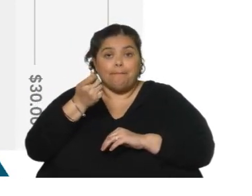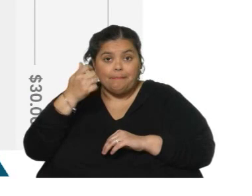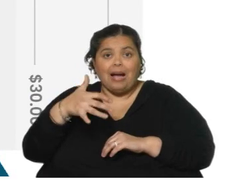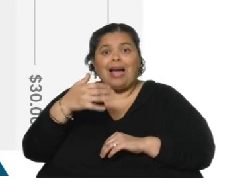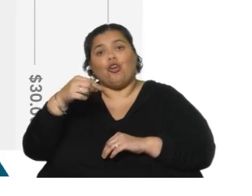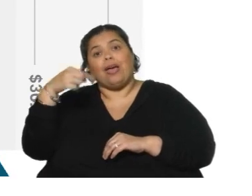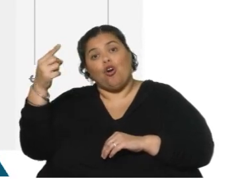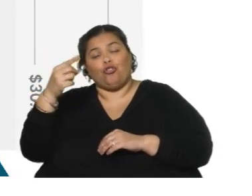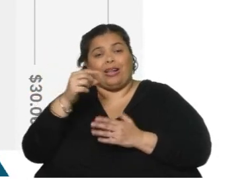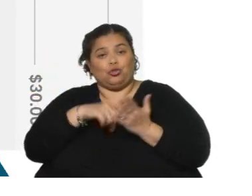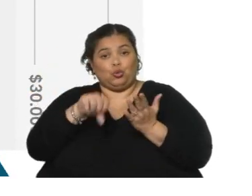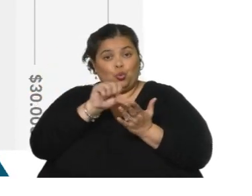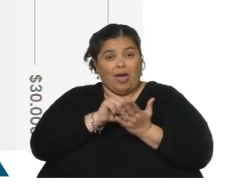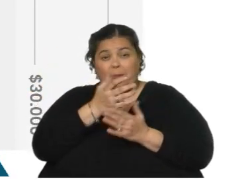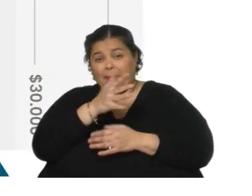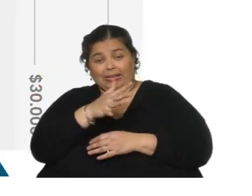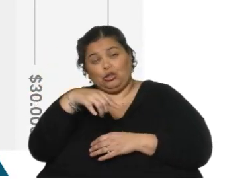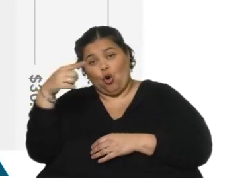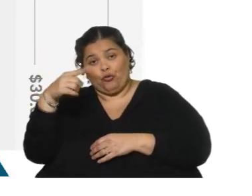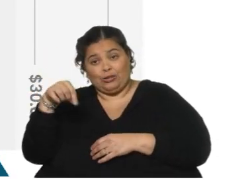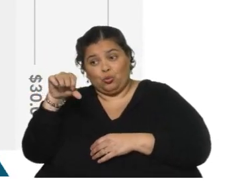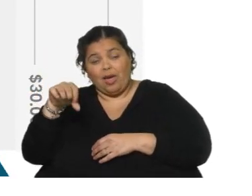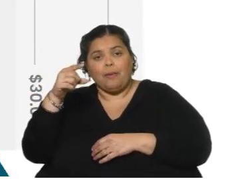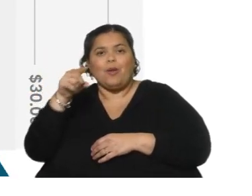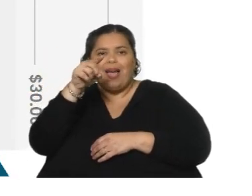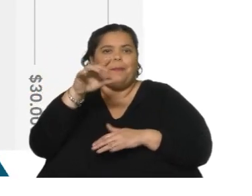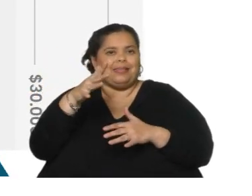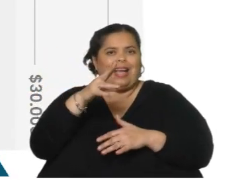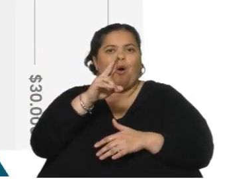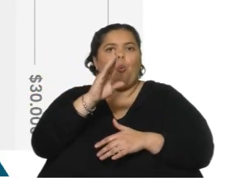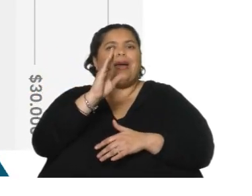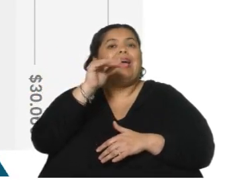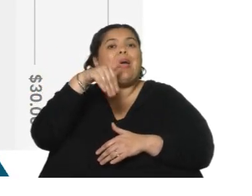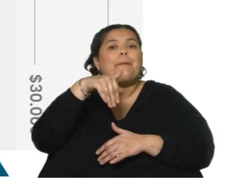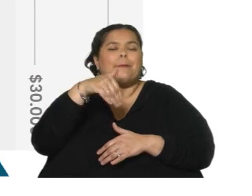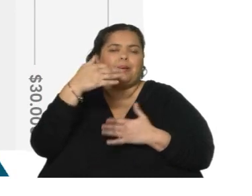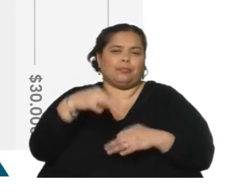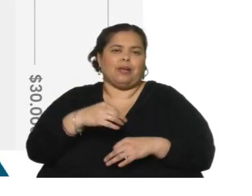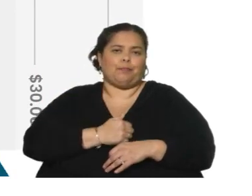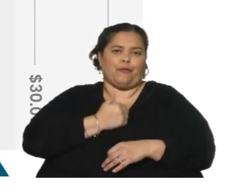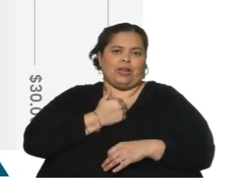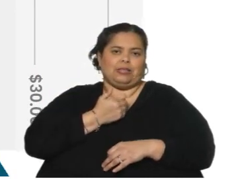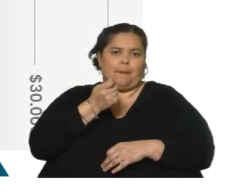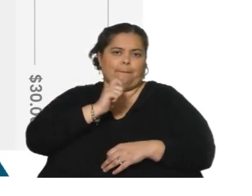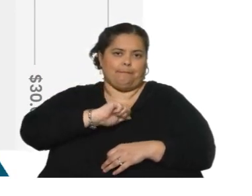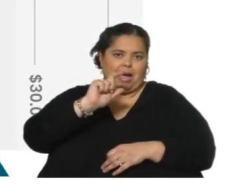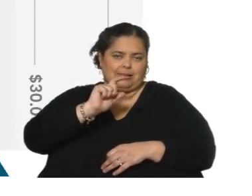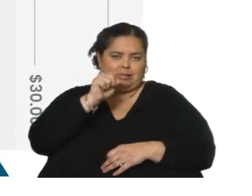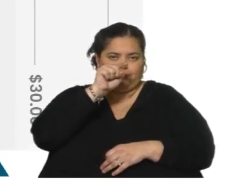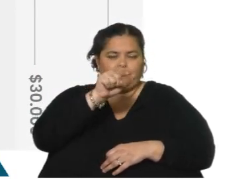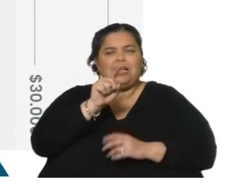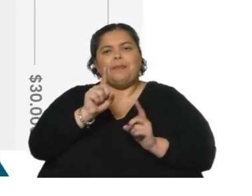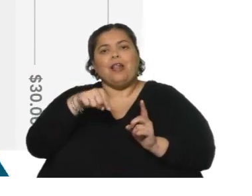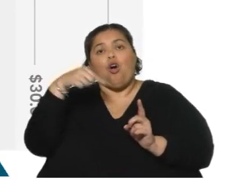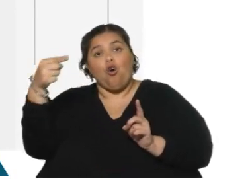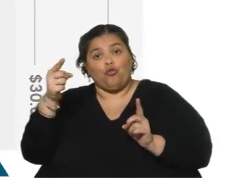posición en el mapa medianamente similares. Hay un efecto que se llama UPM, indudablemente, ¿verdad? naturalmente. Bueno, hay otros puntos llamativos. Ojo,